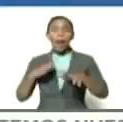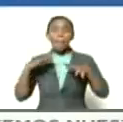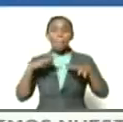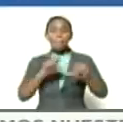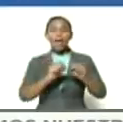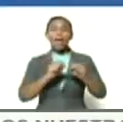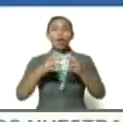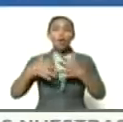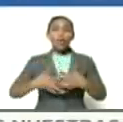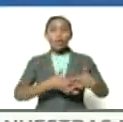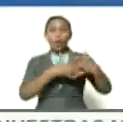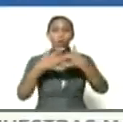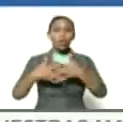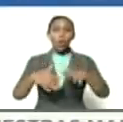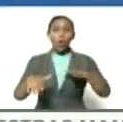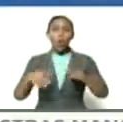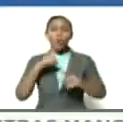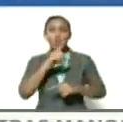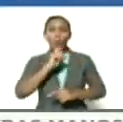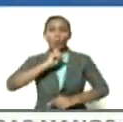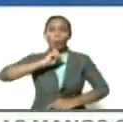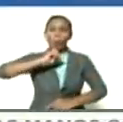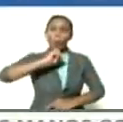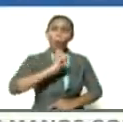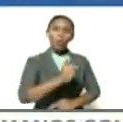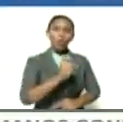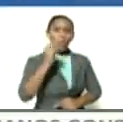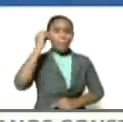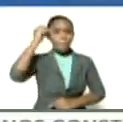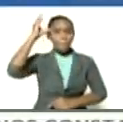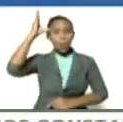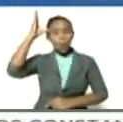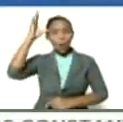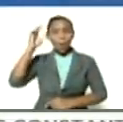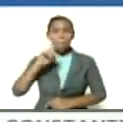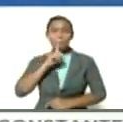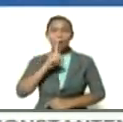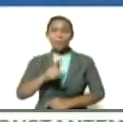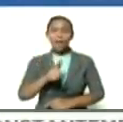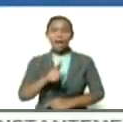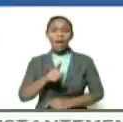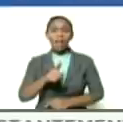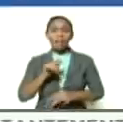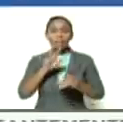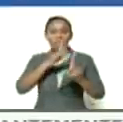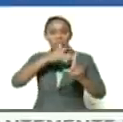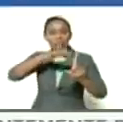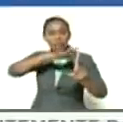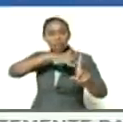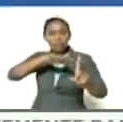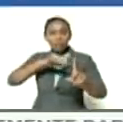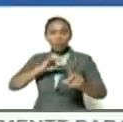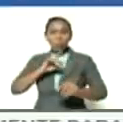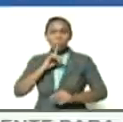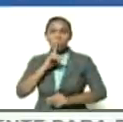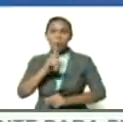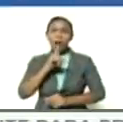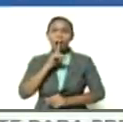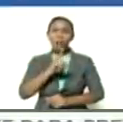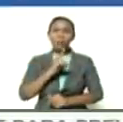norteamericano con todo su odio y su capacidad de maldad de conspiración su crueldad